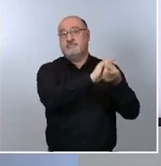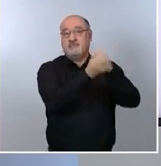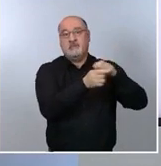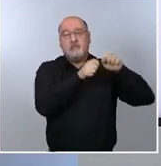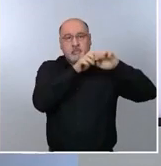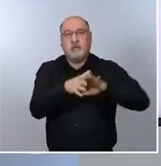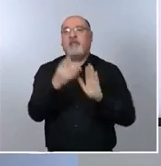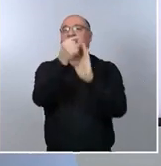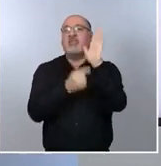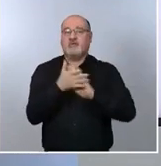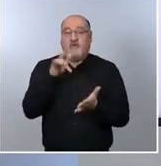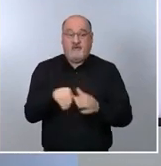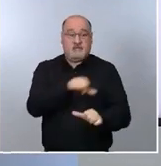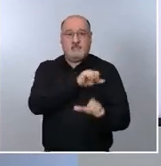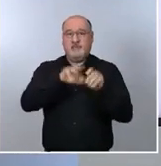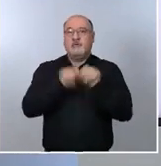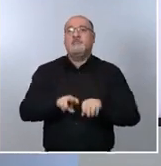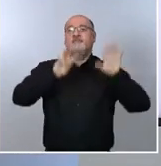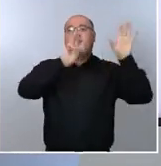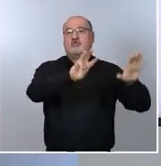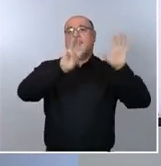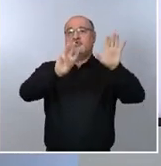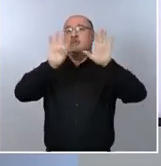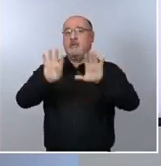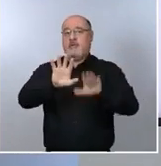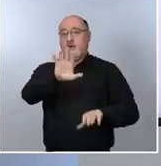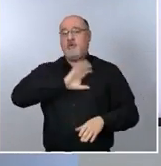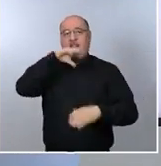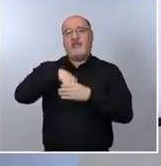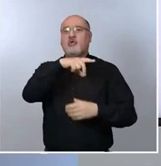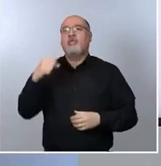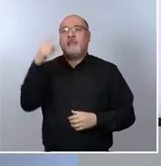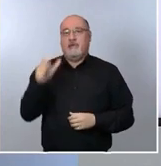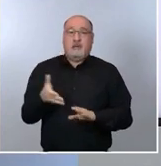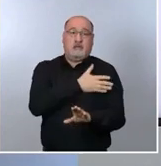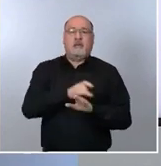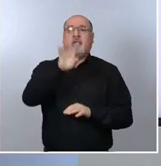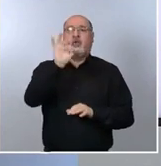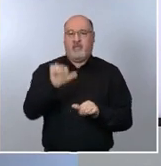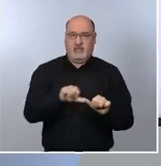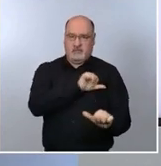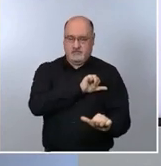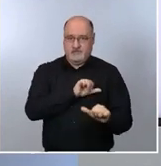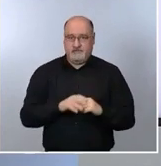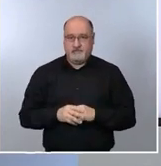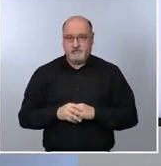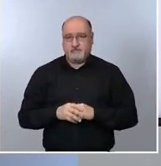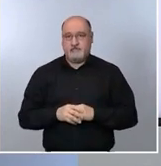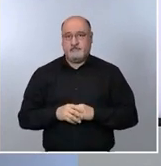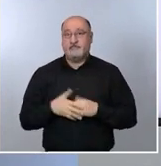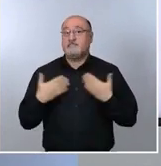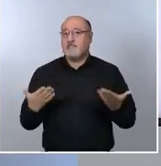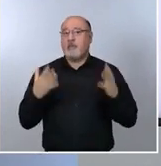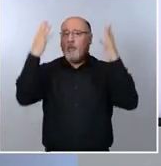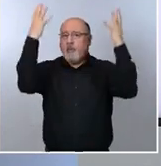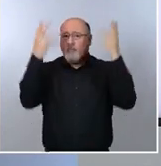A fecha de hoy tenemos 889 casos por cada 100.000 habitantes en los últimos 14 días. Es una cifra inferior